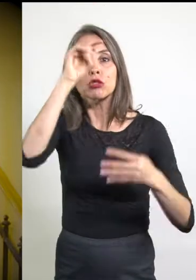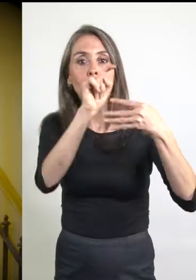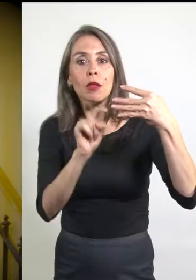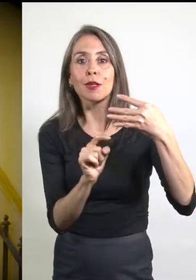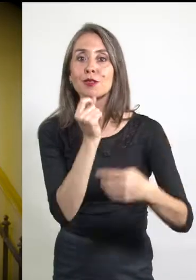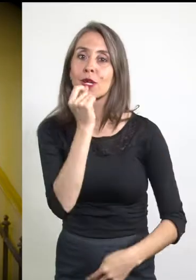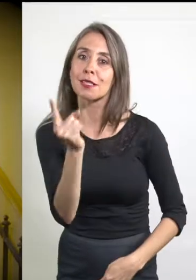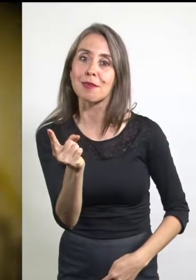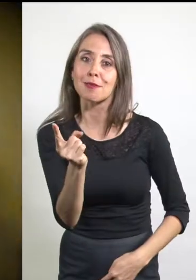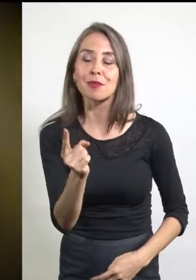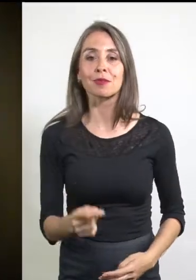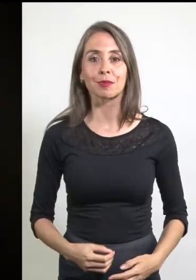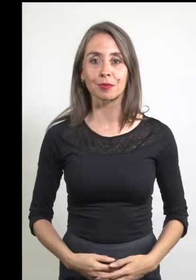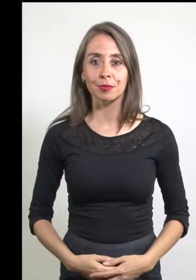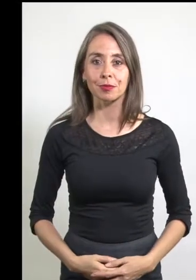habían atribuido.